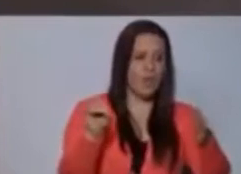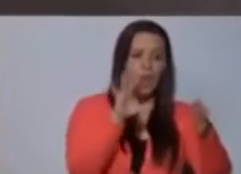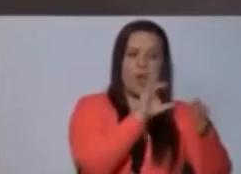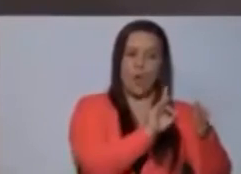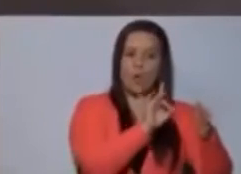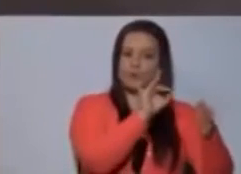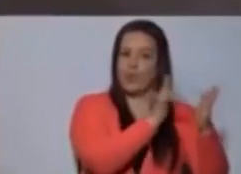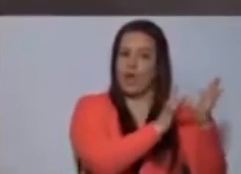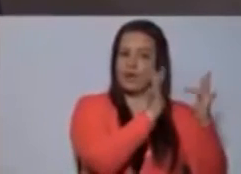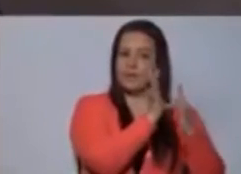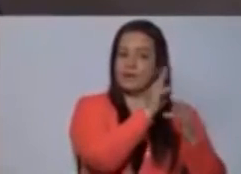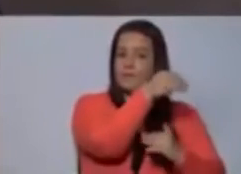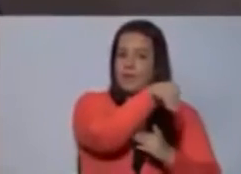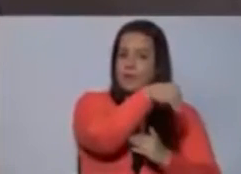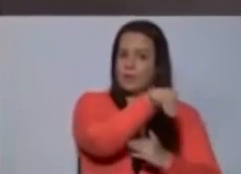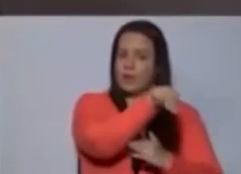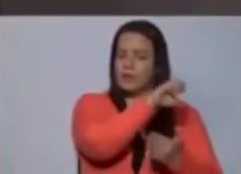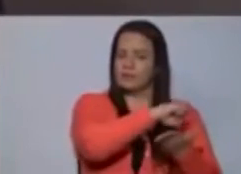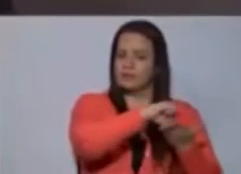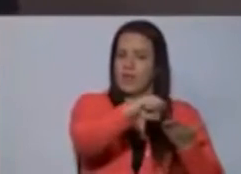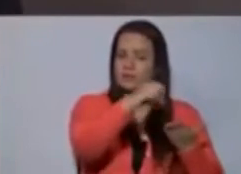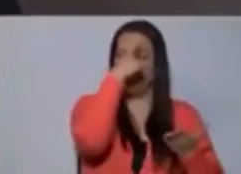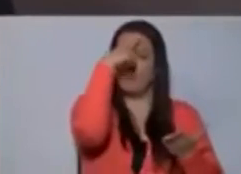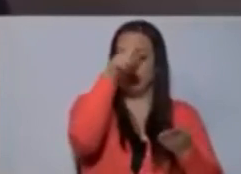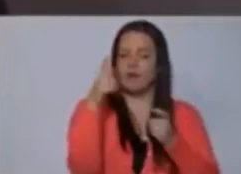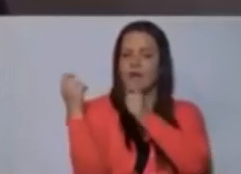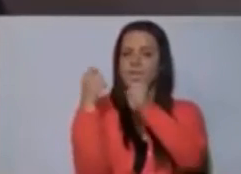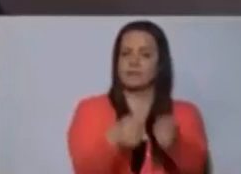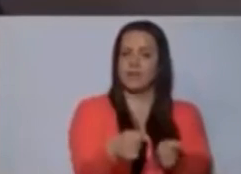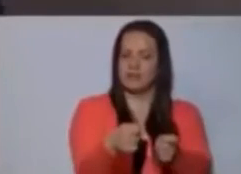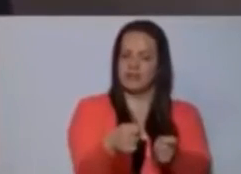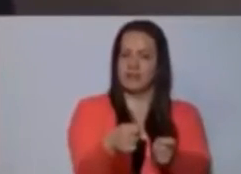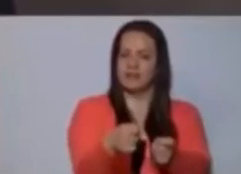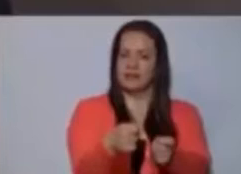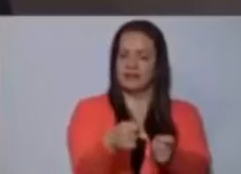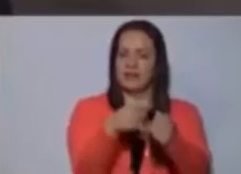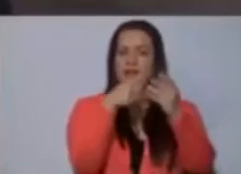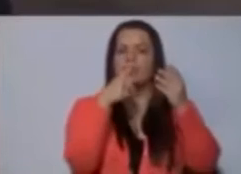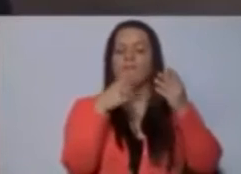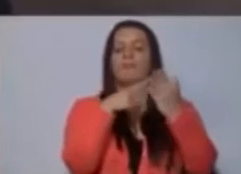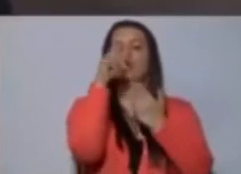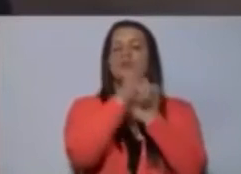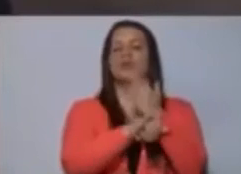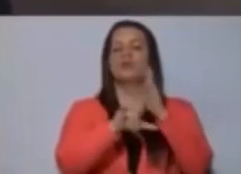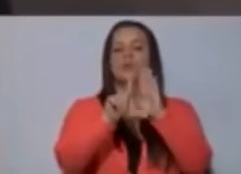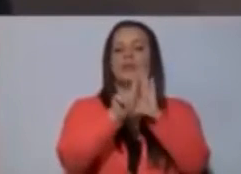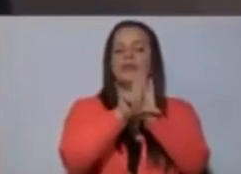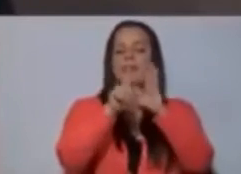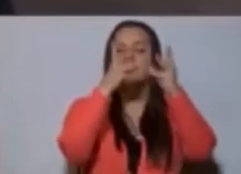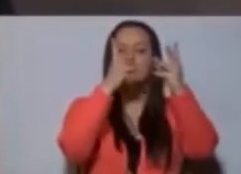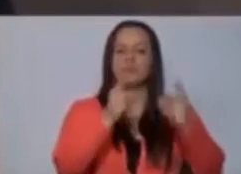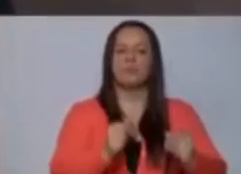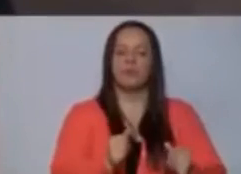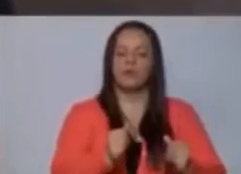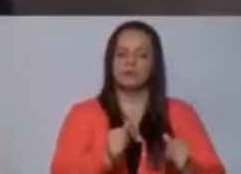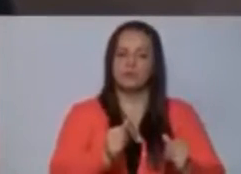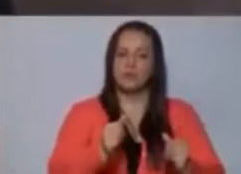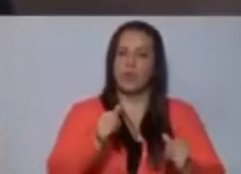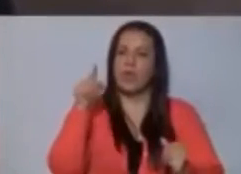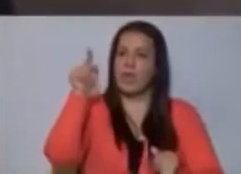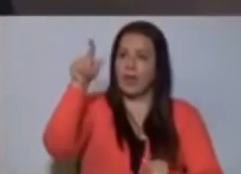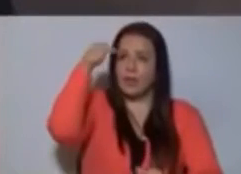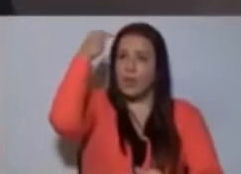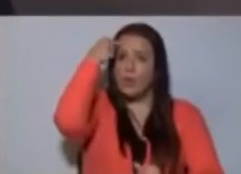miércoles santo, para presentar el proyecto de ley de presupuesto extraordinario. Un Poder